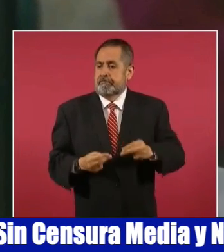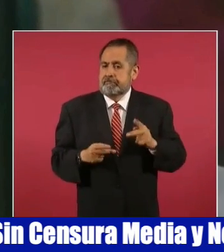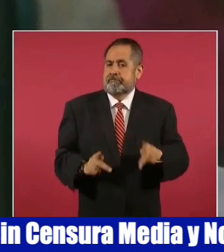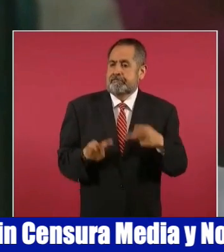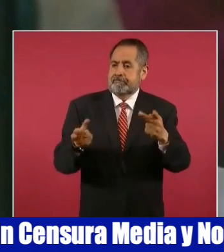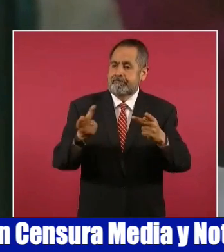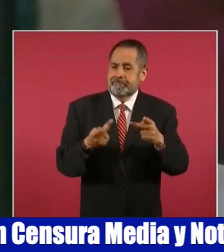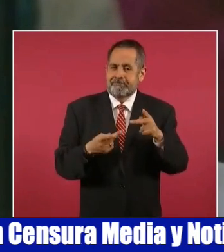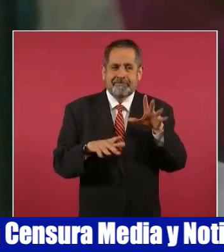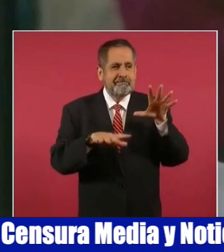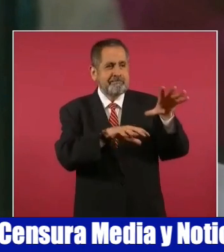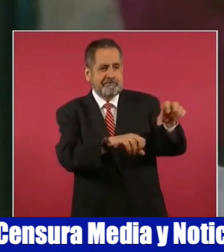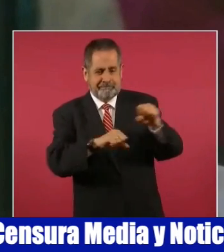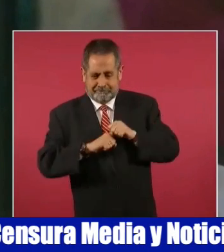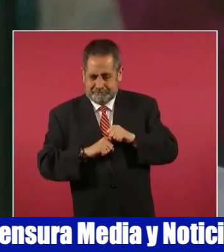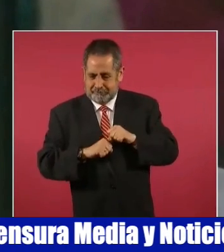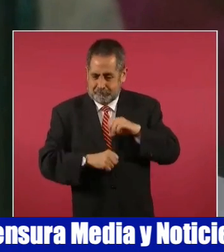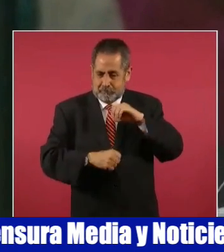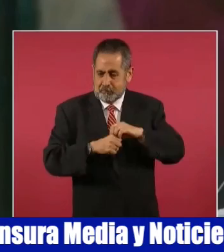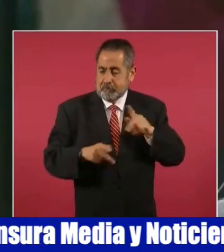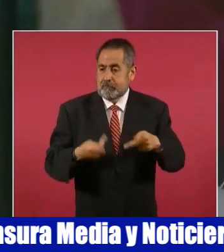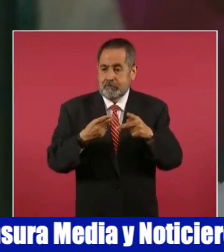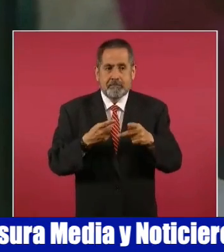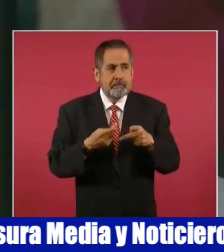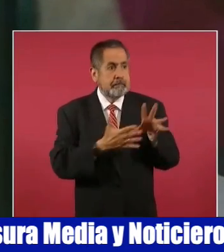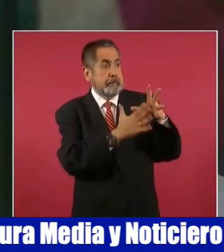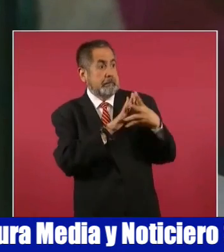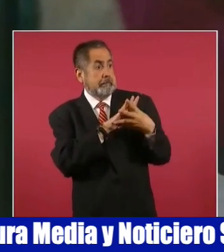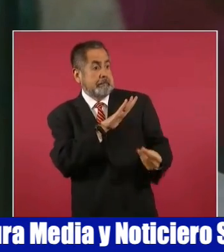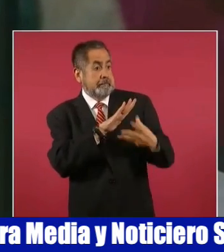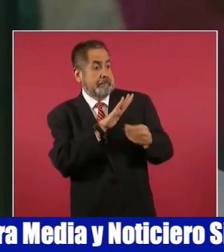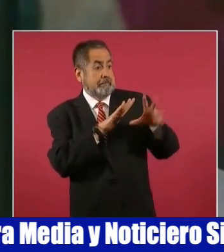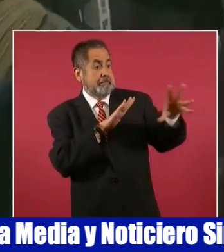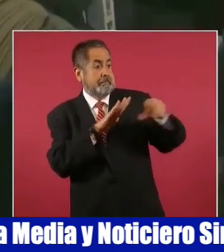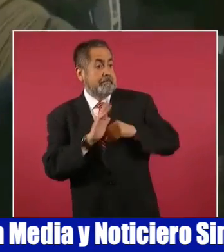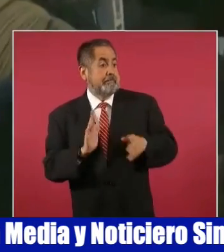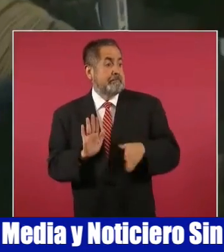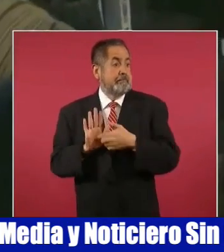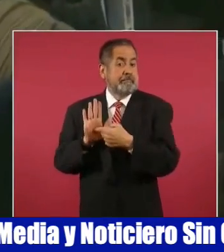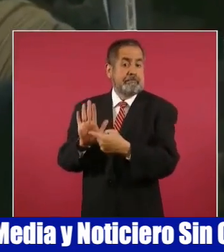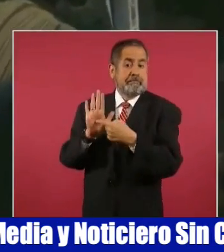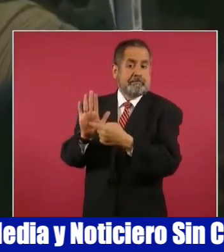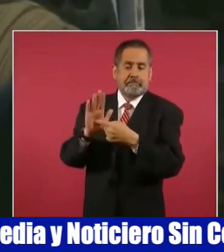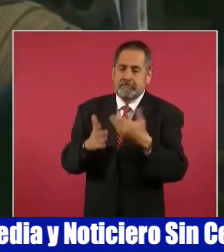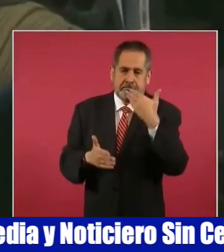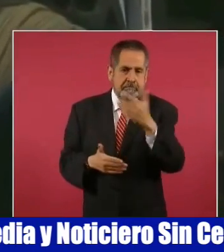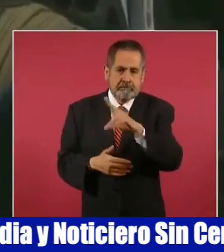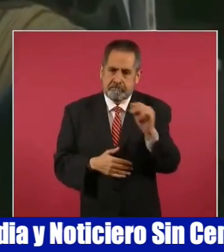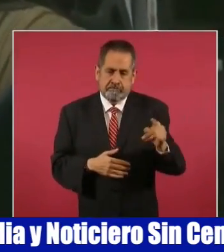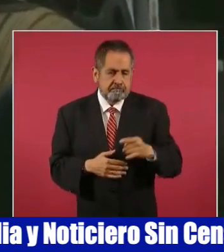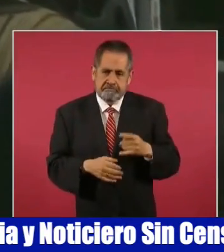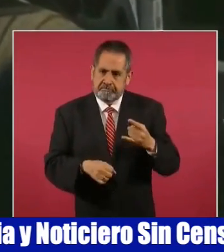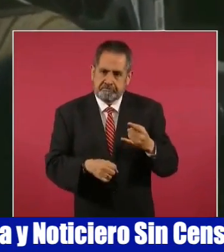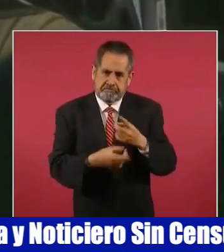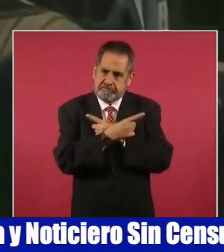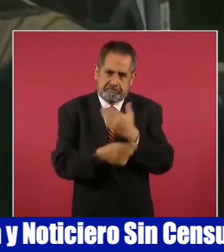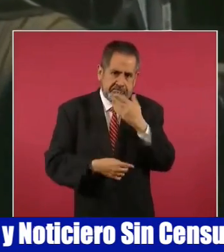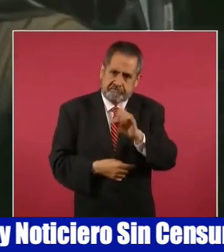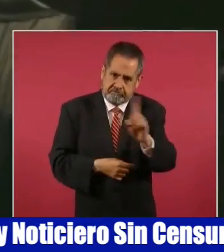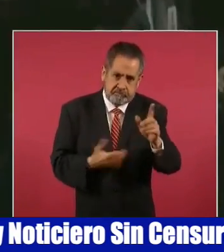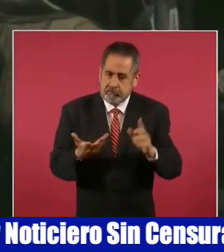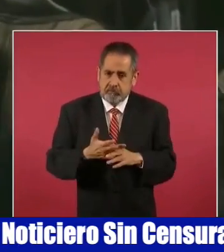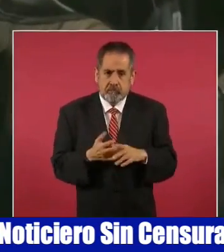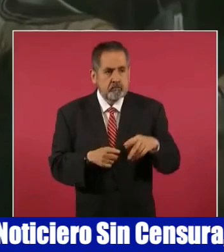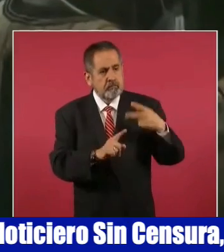subasta, que el plagio es ilegal e inmoral, que los bienes